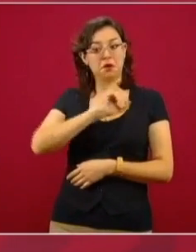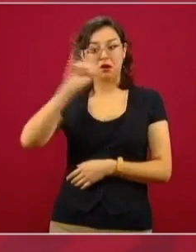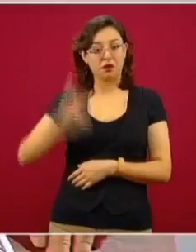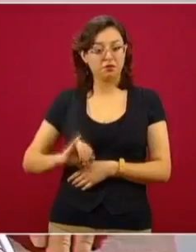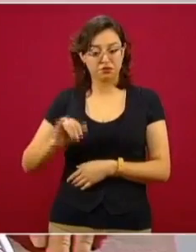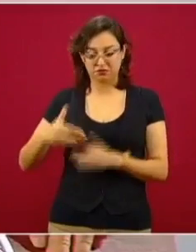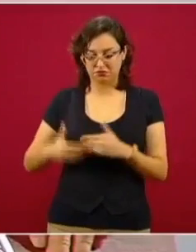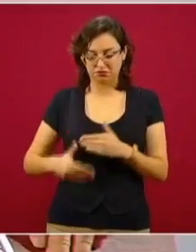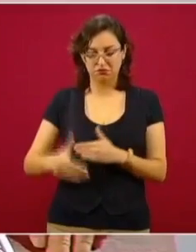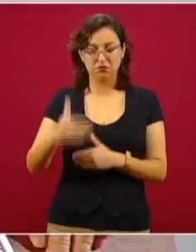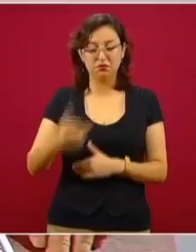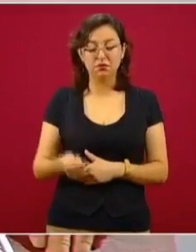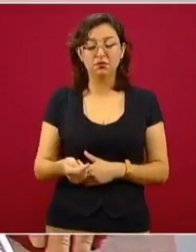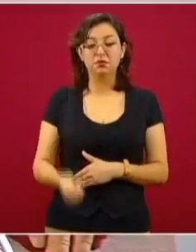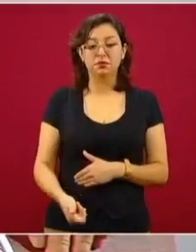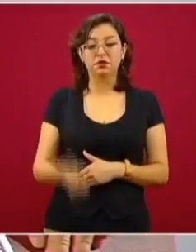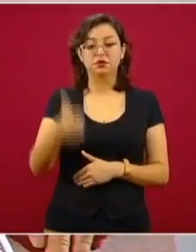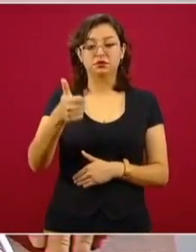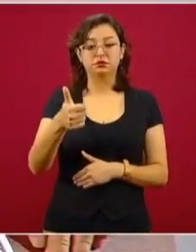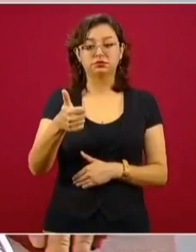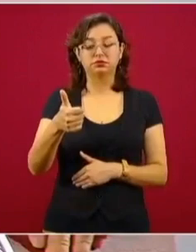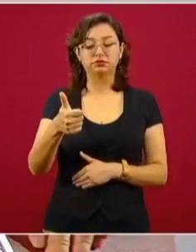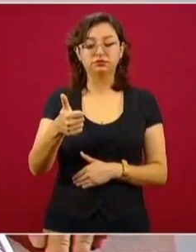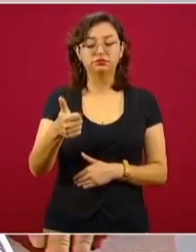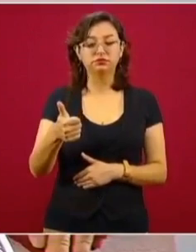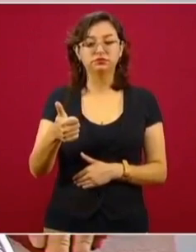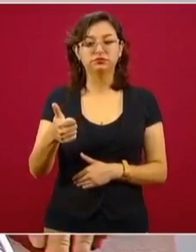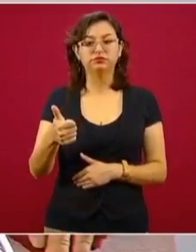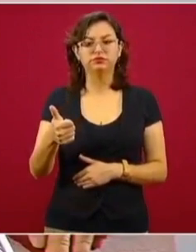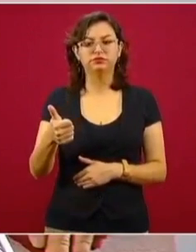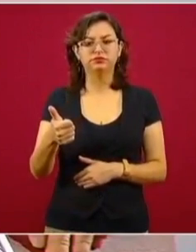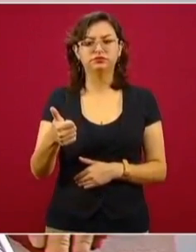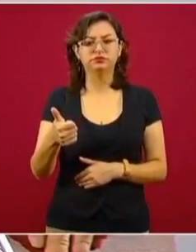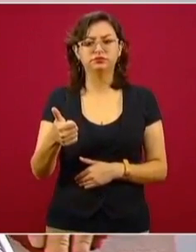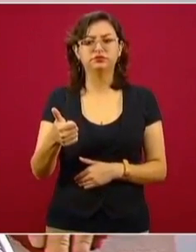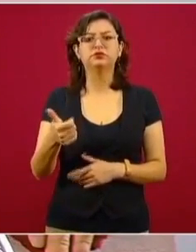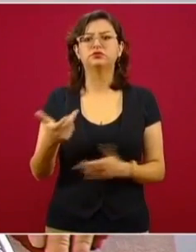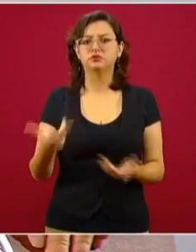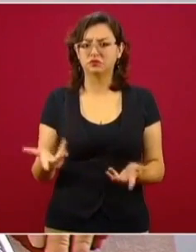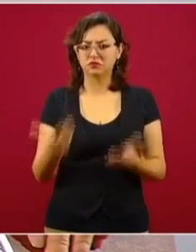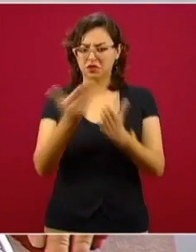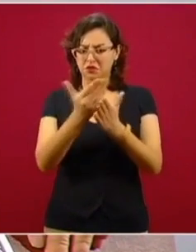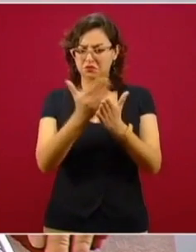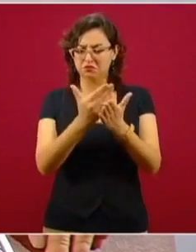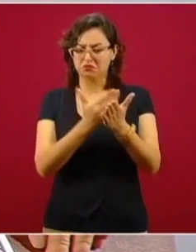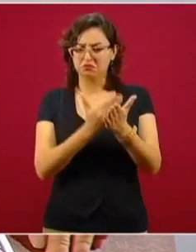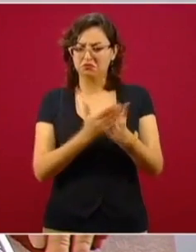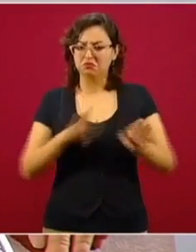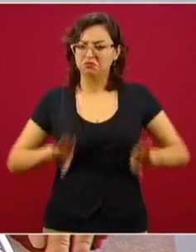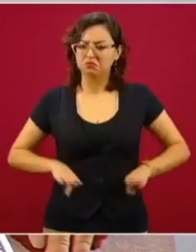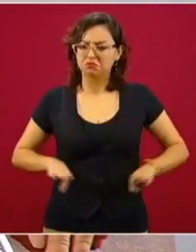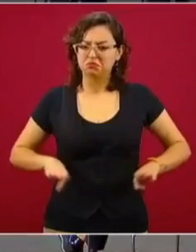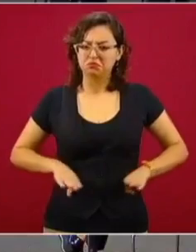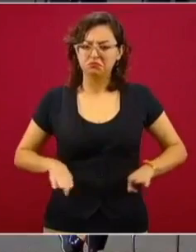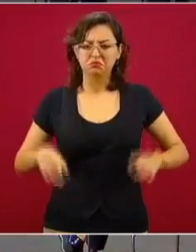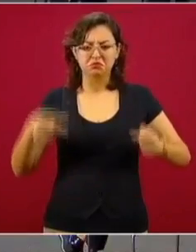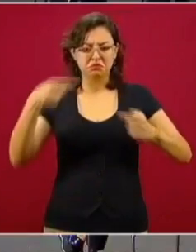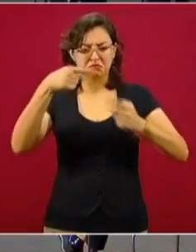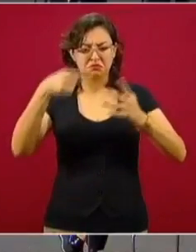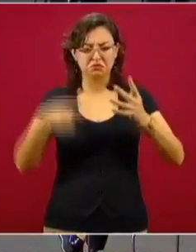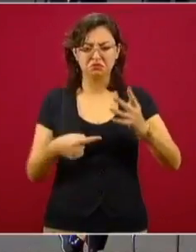otros elementos, otros componentes.